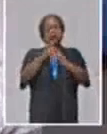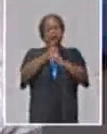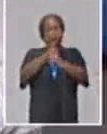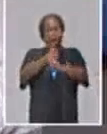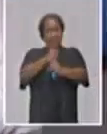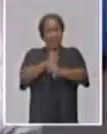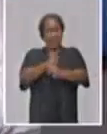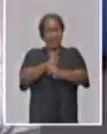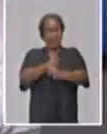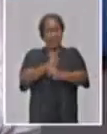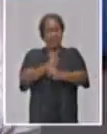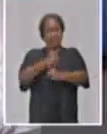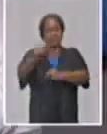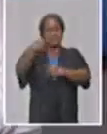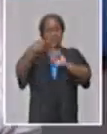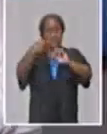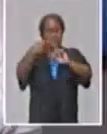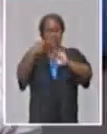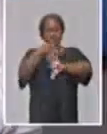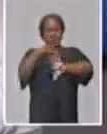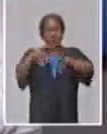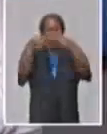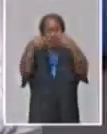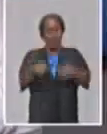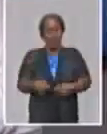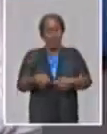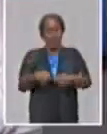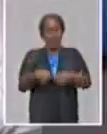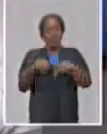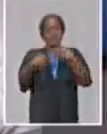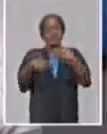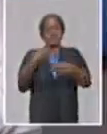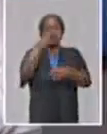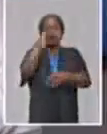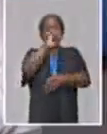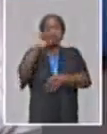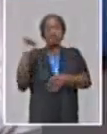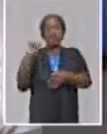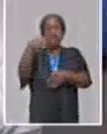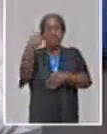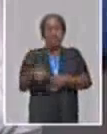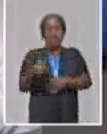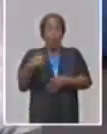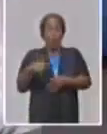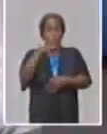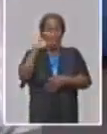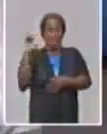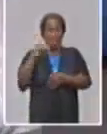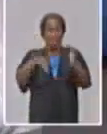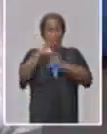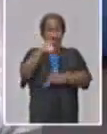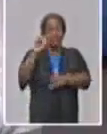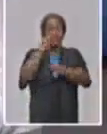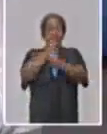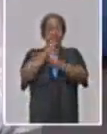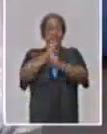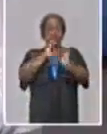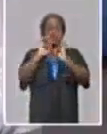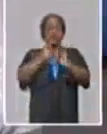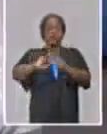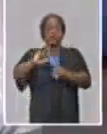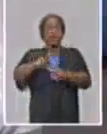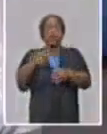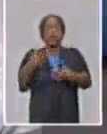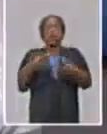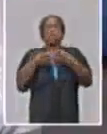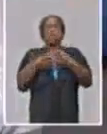sentido. Entonces, primero, ya se tomó la decisión y se emitió una norma jurídica por el Ministerio del Trabajo y Seguridad Social para